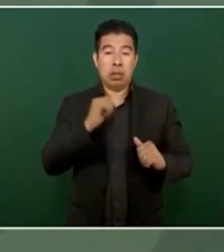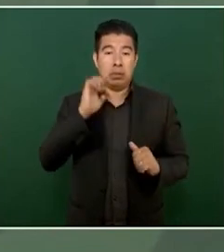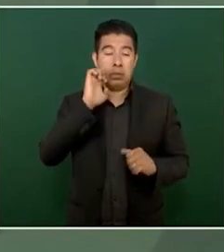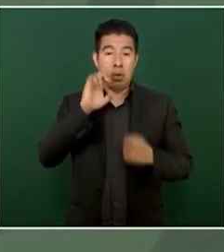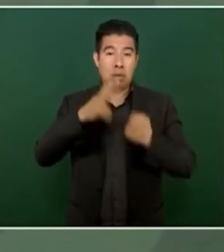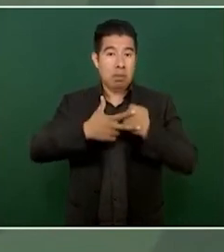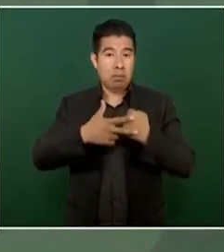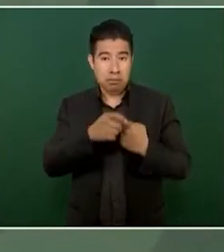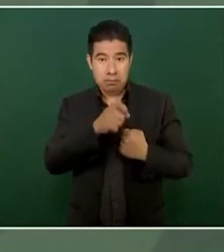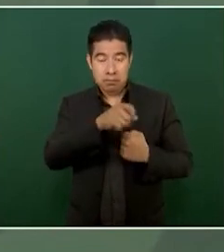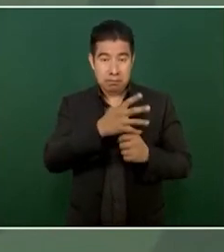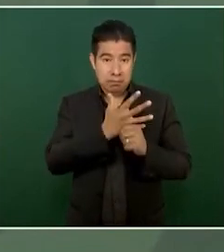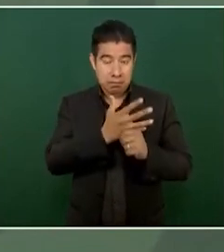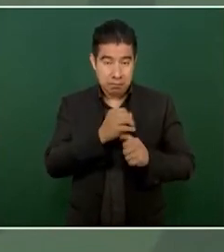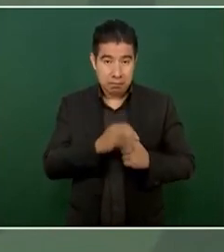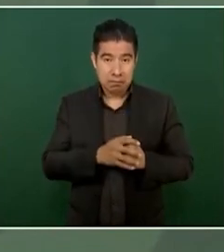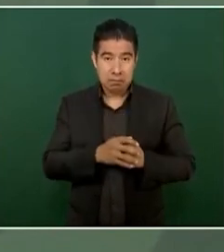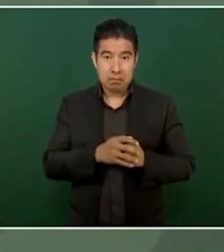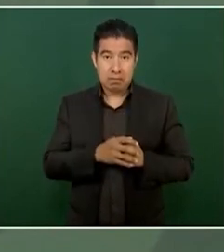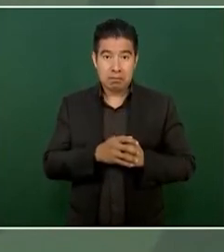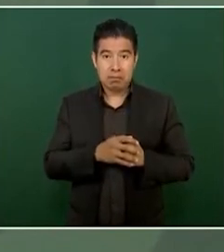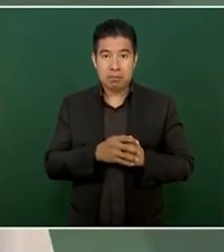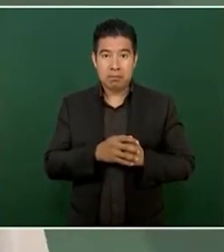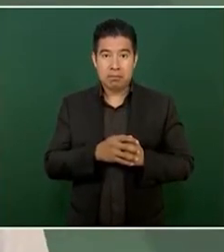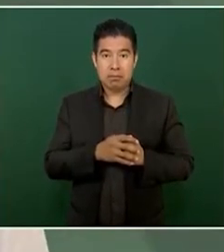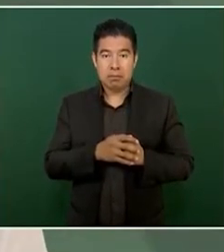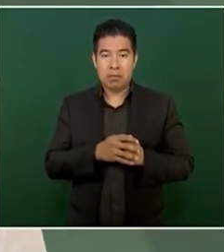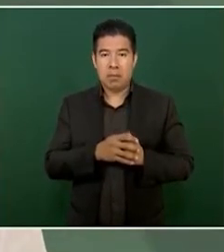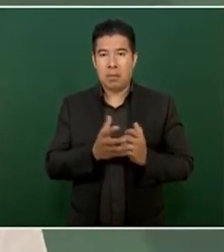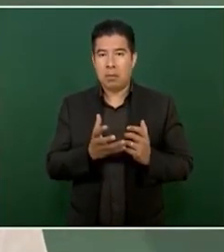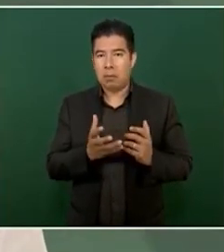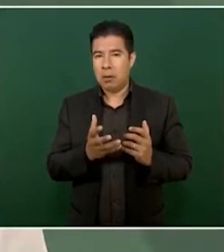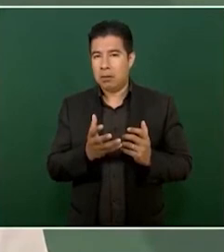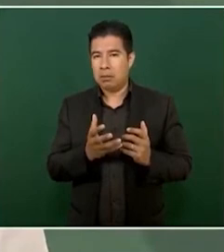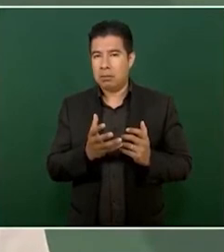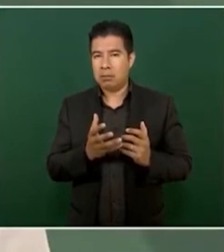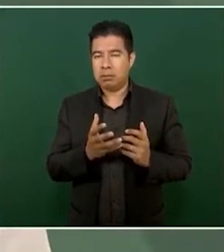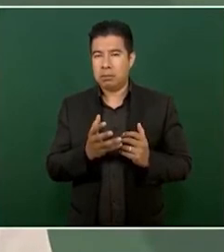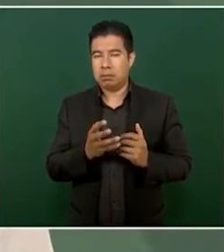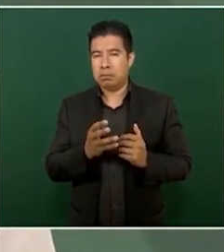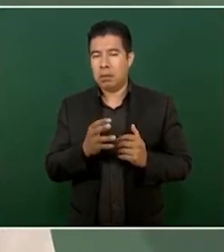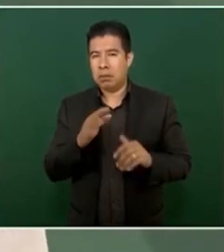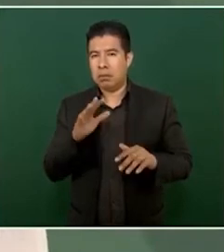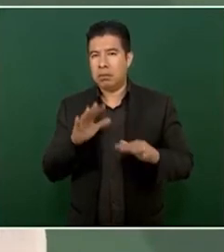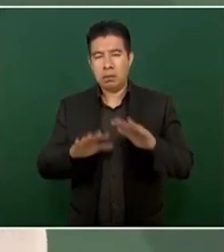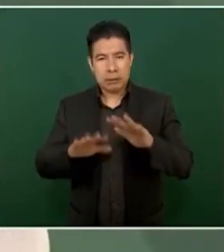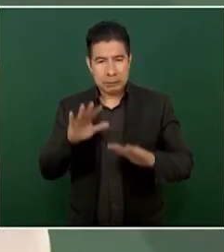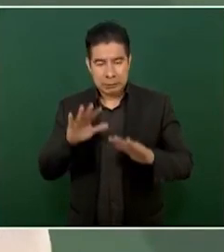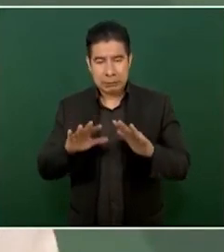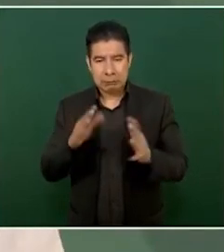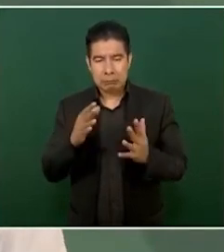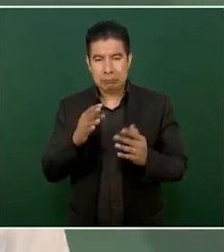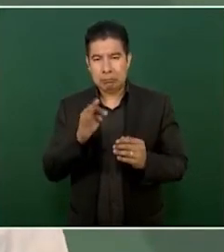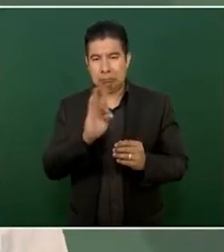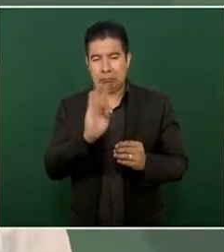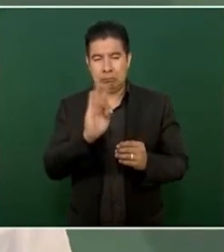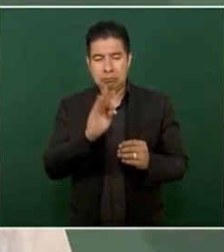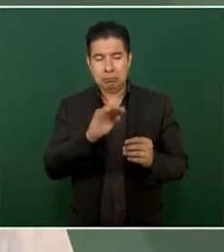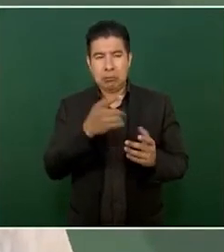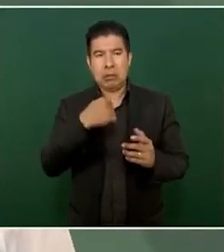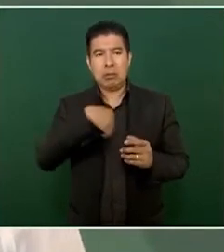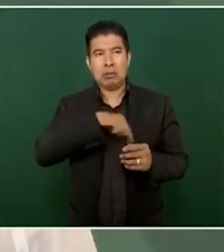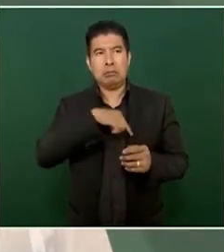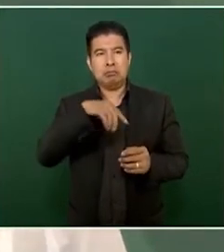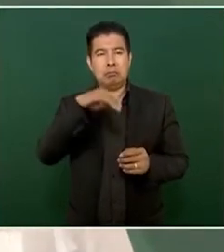A veces se puede pensar que sólo aquí